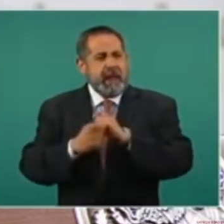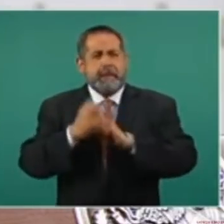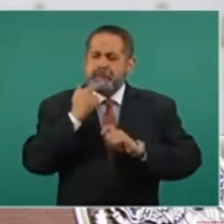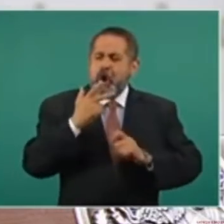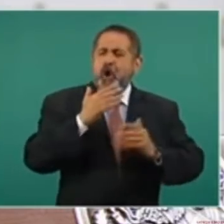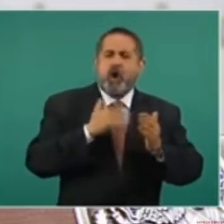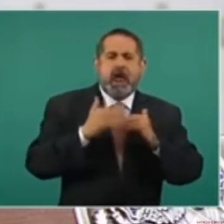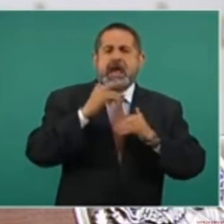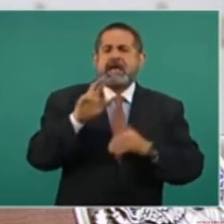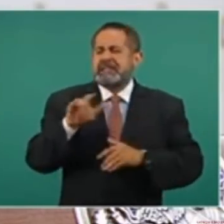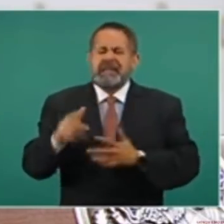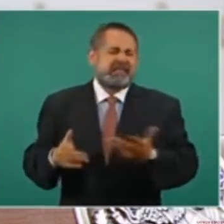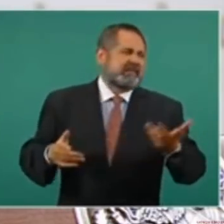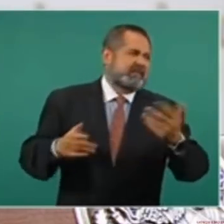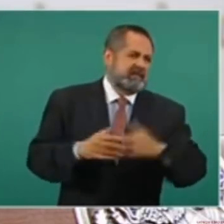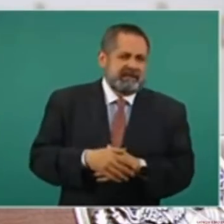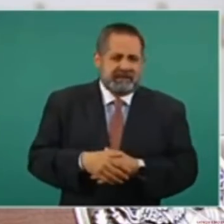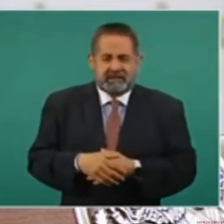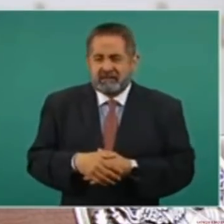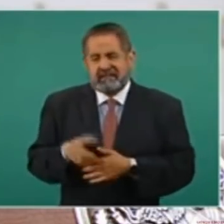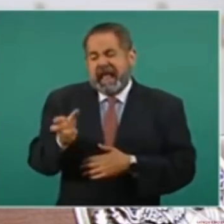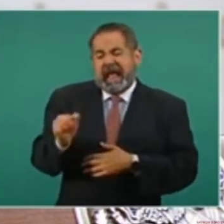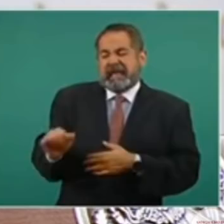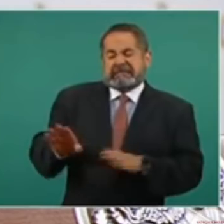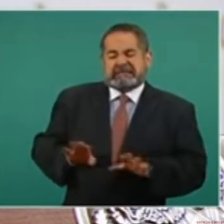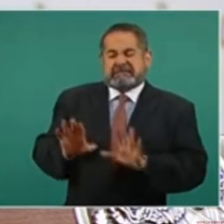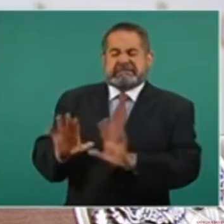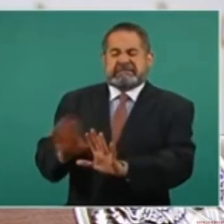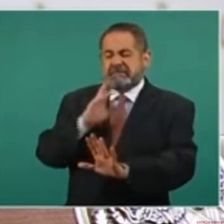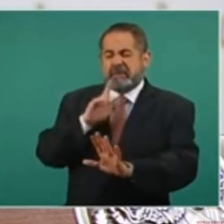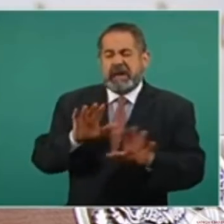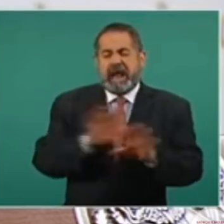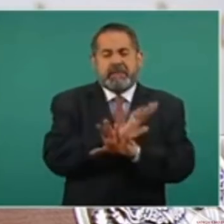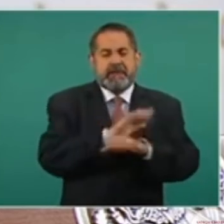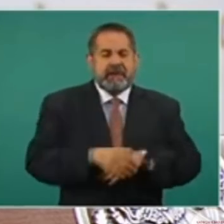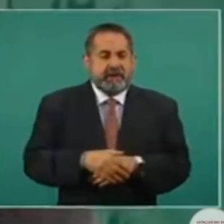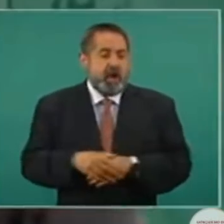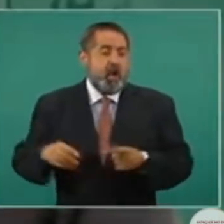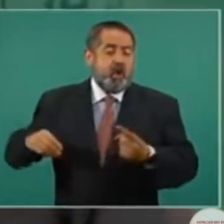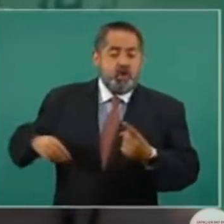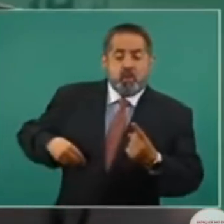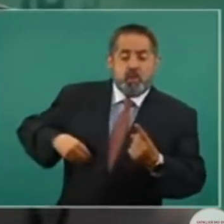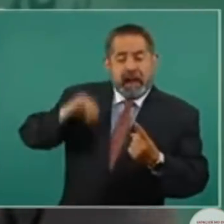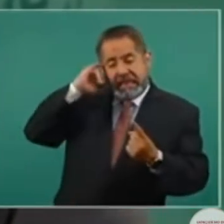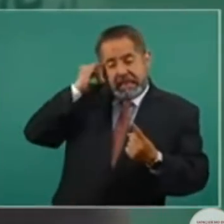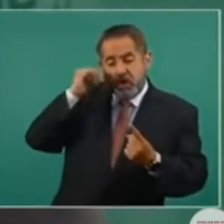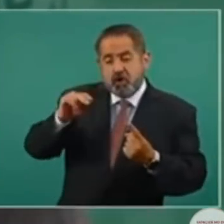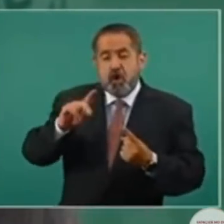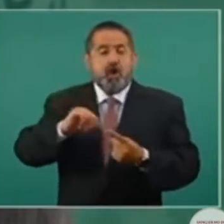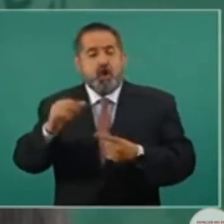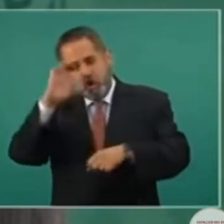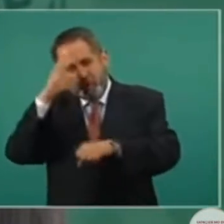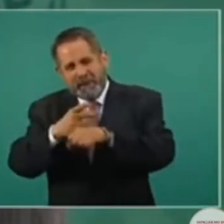Procura que se mejore la especie. No tiene la culpa el indio, sino el que lo hace compadre.